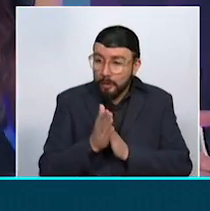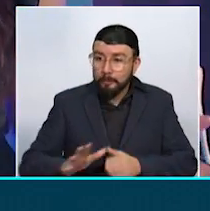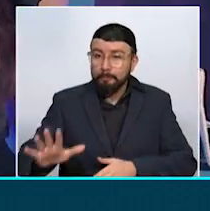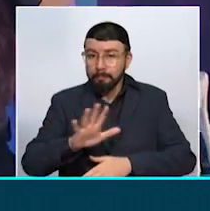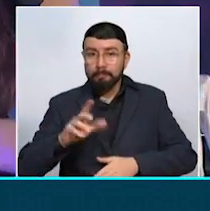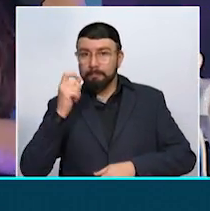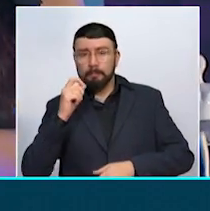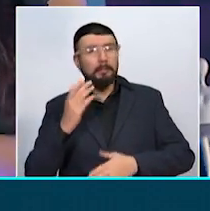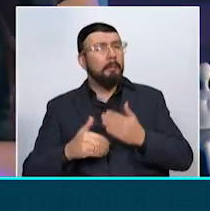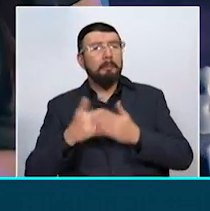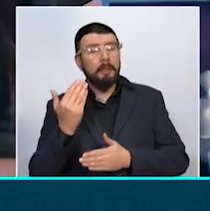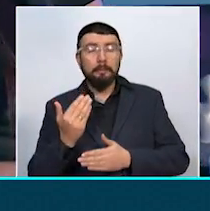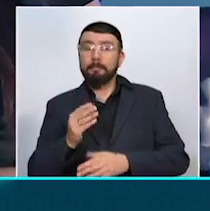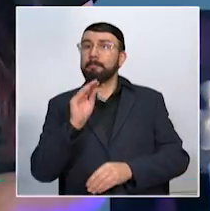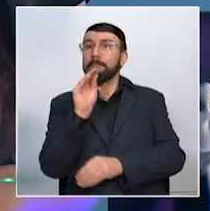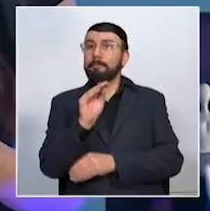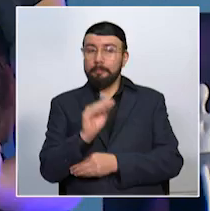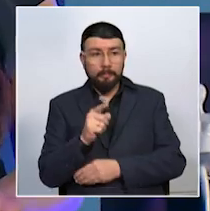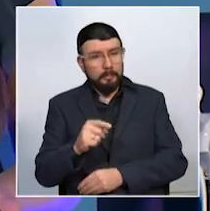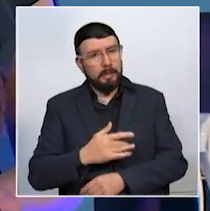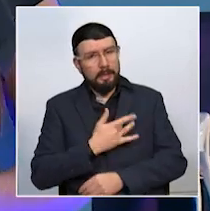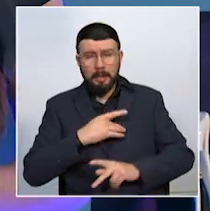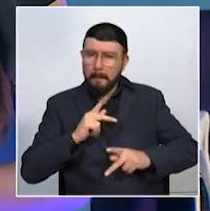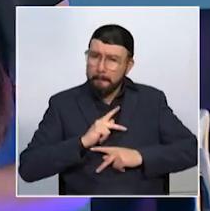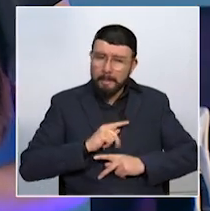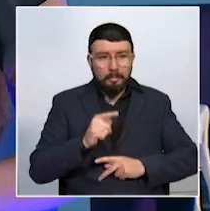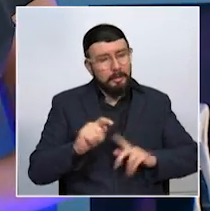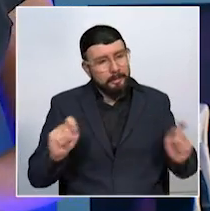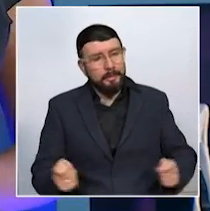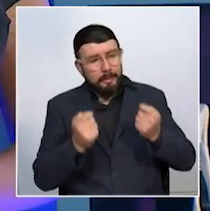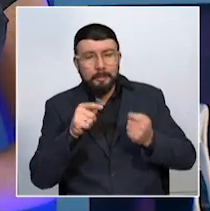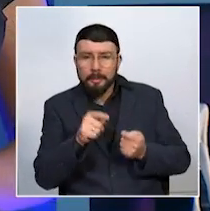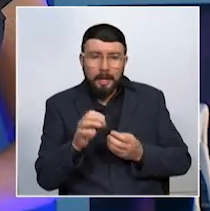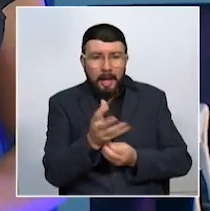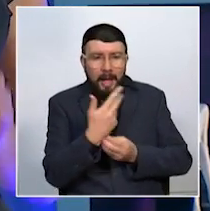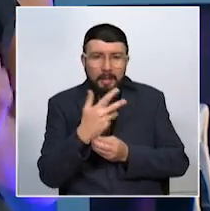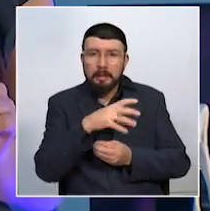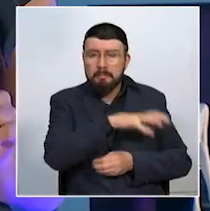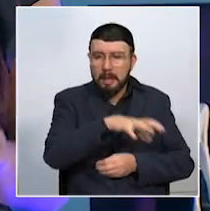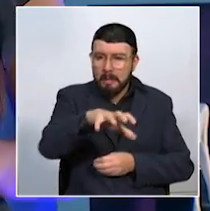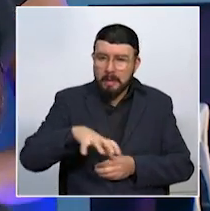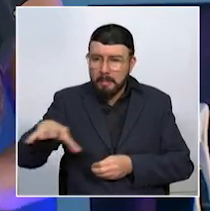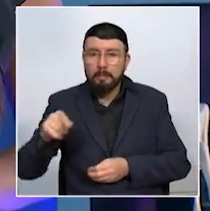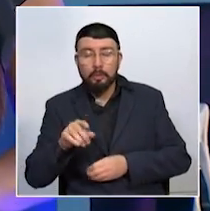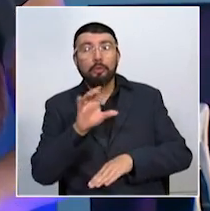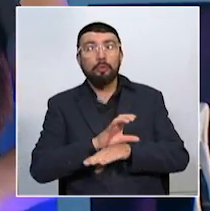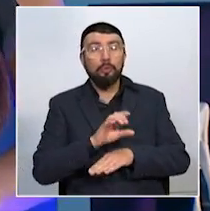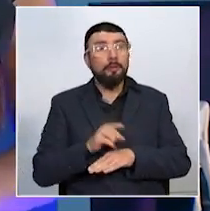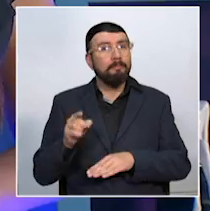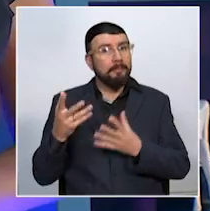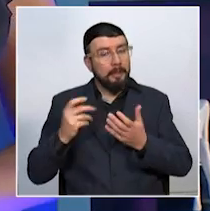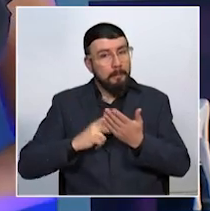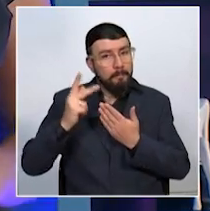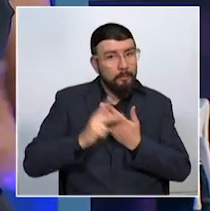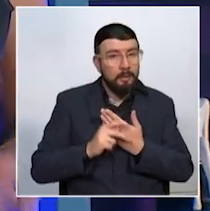empezamos con un llamado al sentido de pertenencia y de rescatar a través del arte de espacios públicos de la ciudad. Esa es la esencia del proyecto